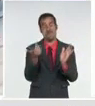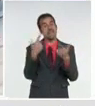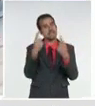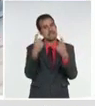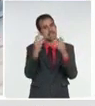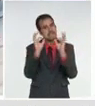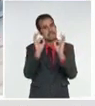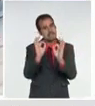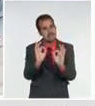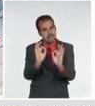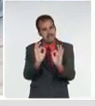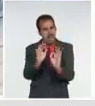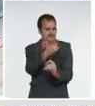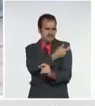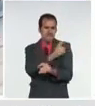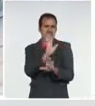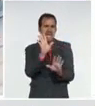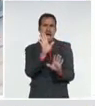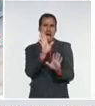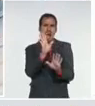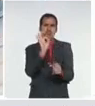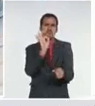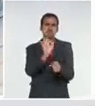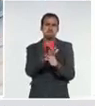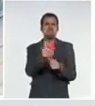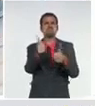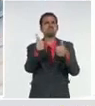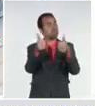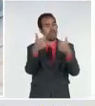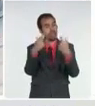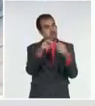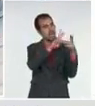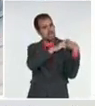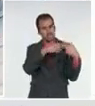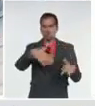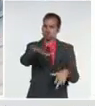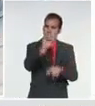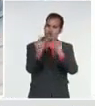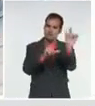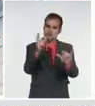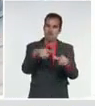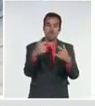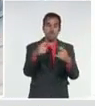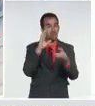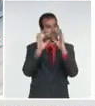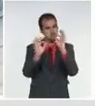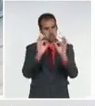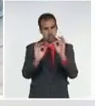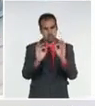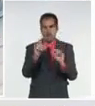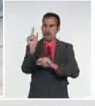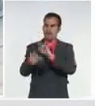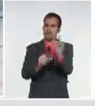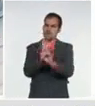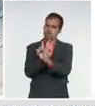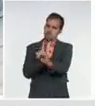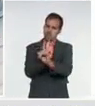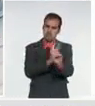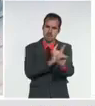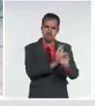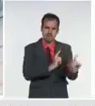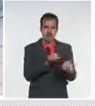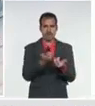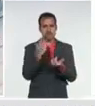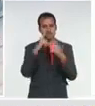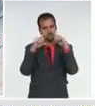poner actuación responsable por el bien de nuestras familias y de la patria. Distanciamiento, higiene y